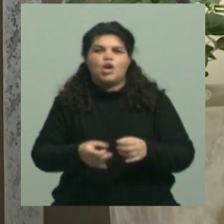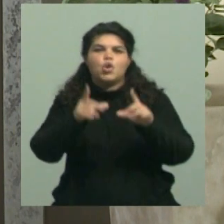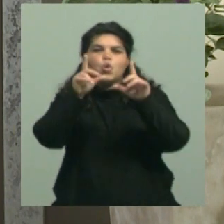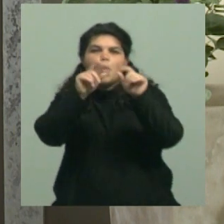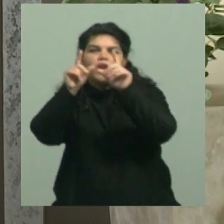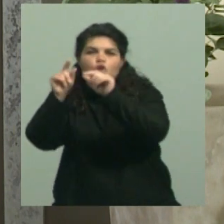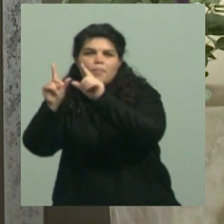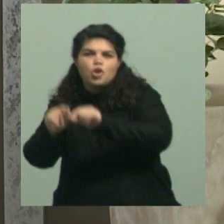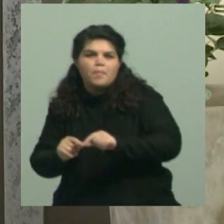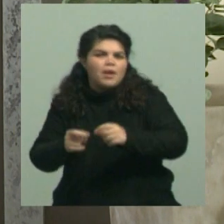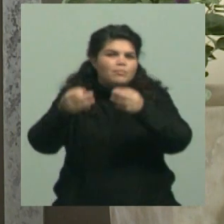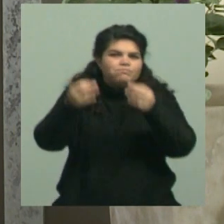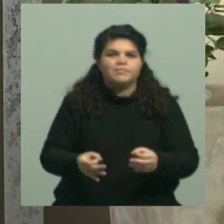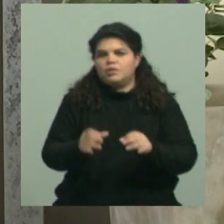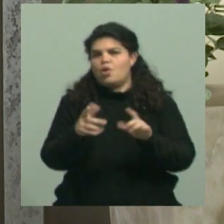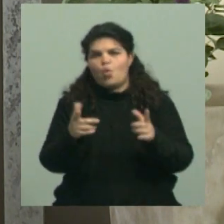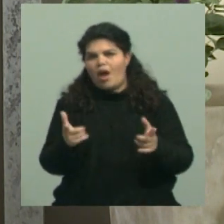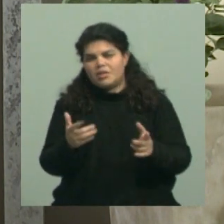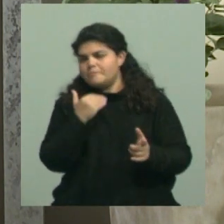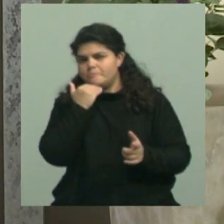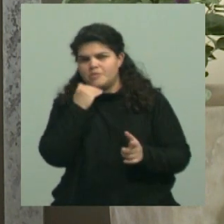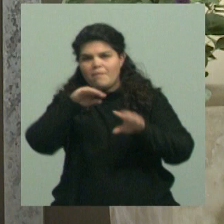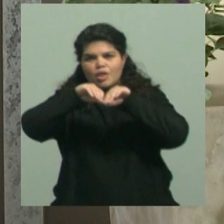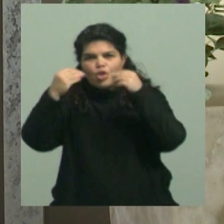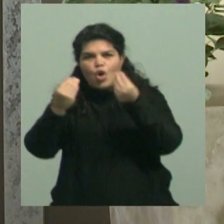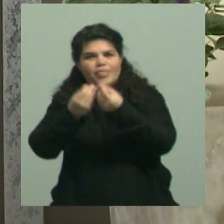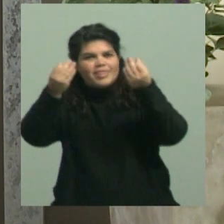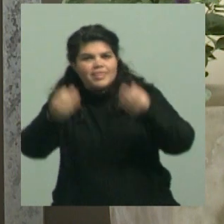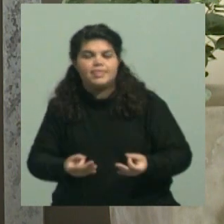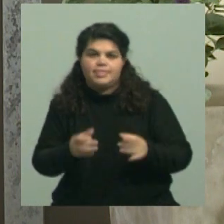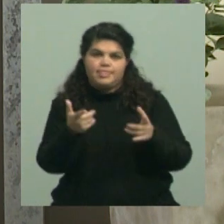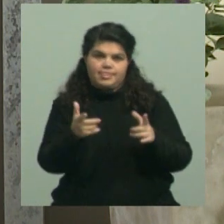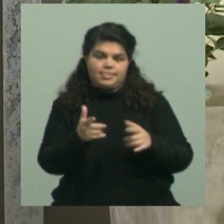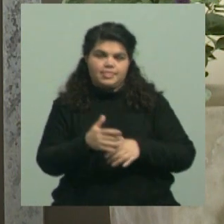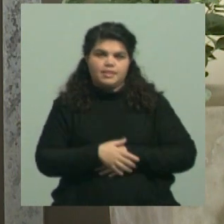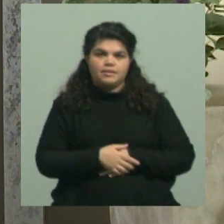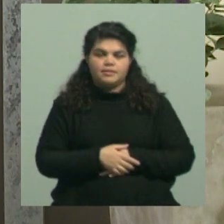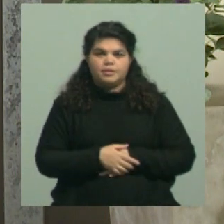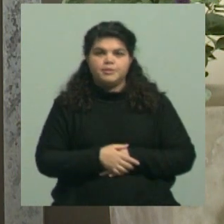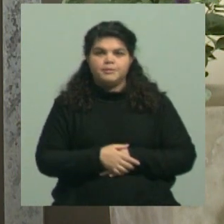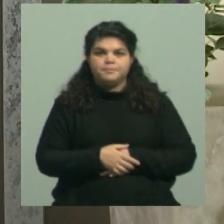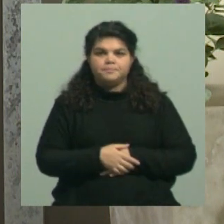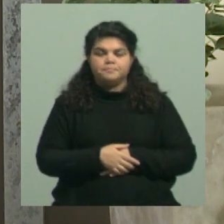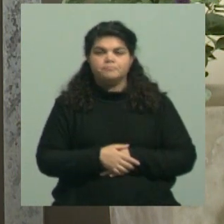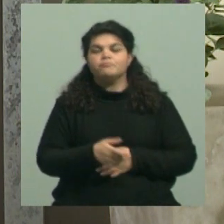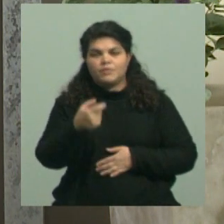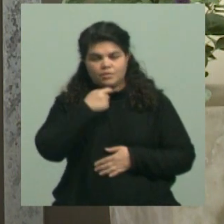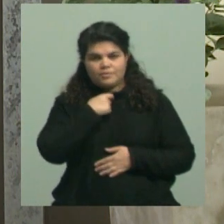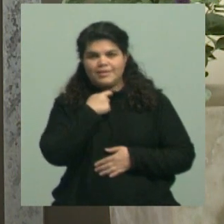número de lo que está sucediendo en este momento en las unidades académicas. Lo que sí quiero